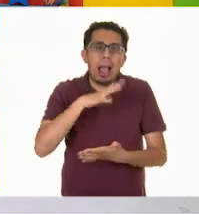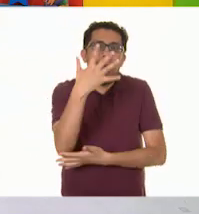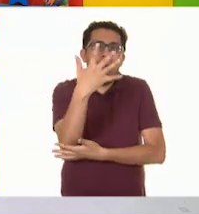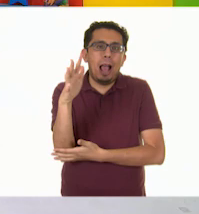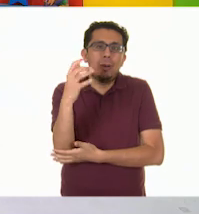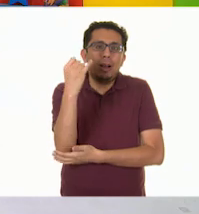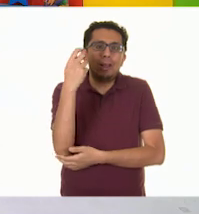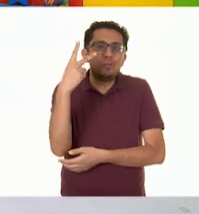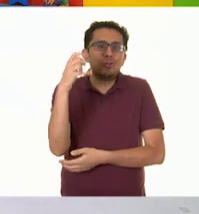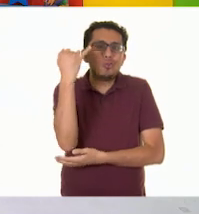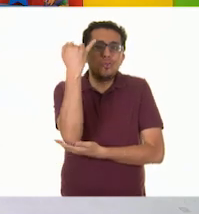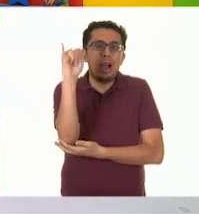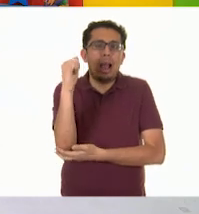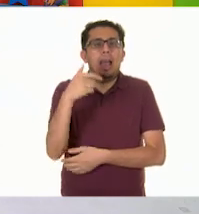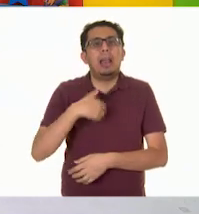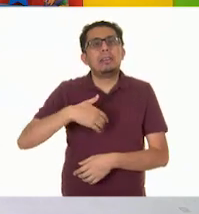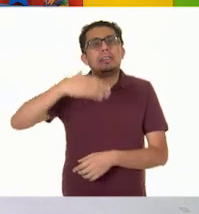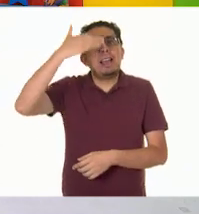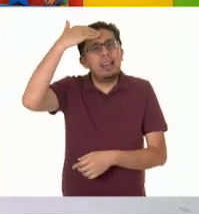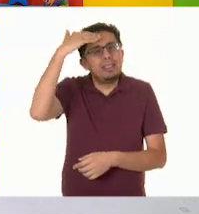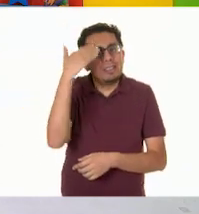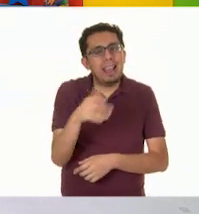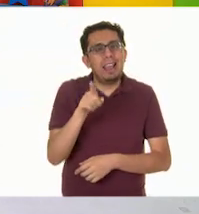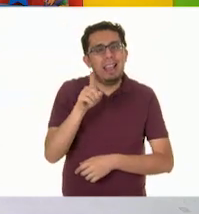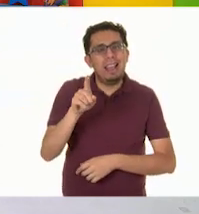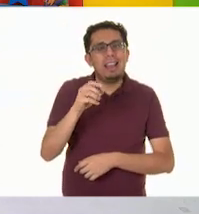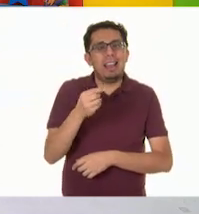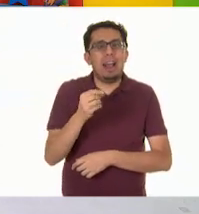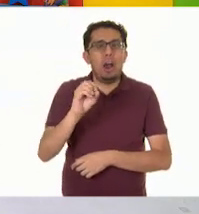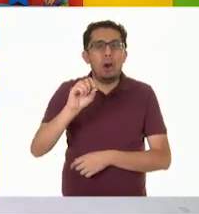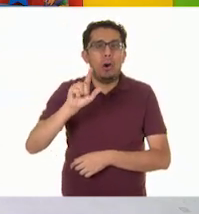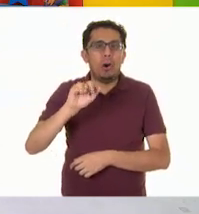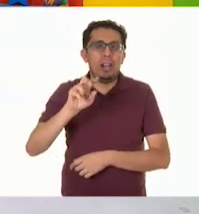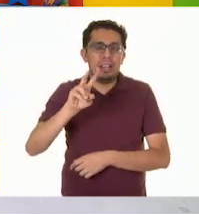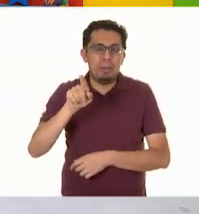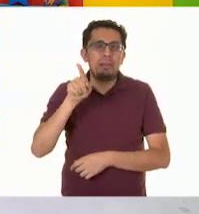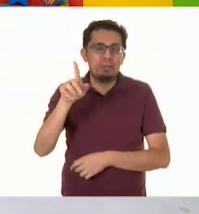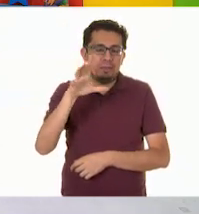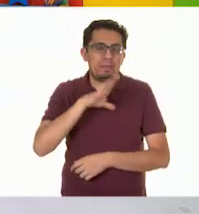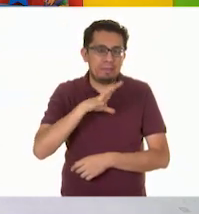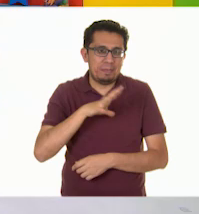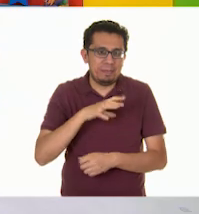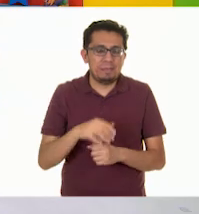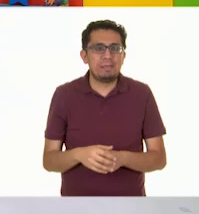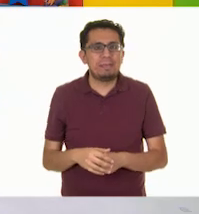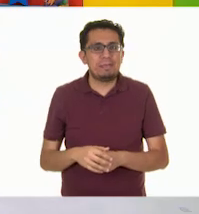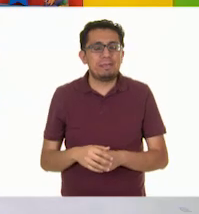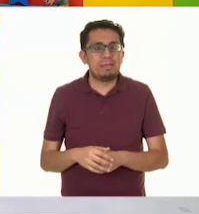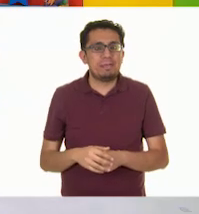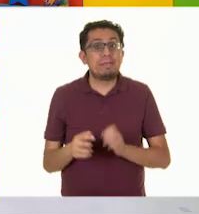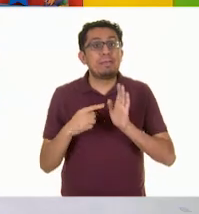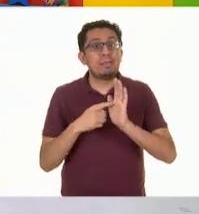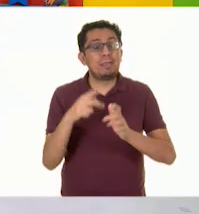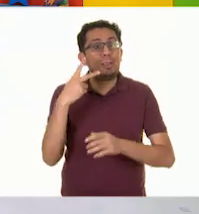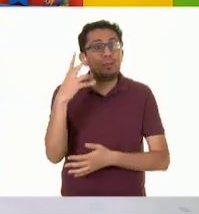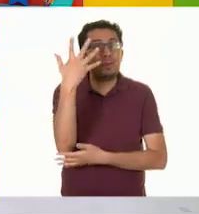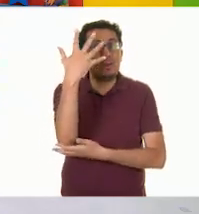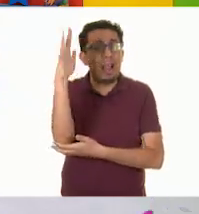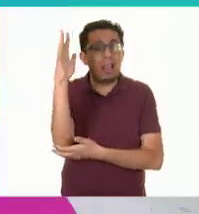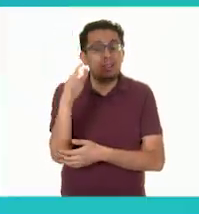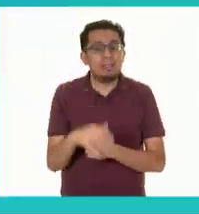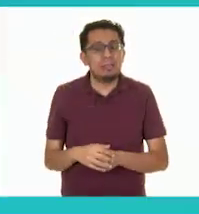Ya sé. sé. Olivia. Exacto. Olivia, vamos a ver su limonero.